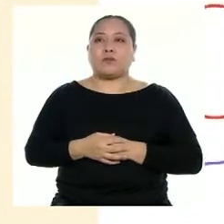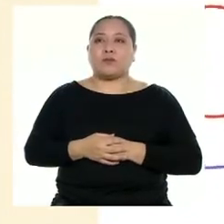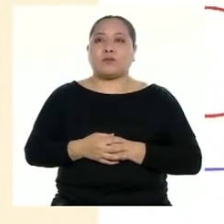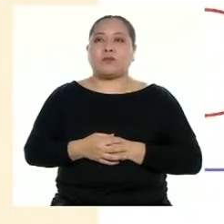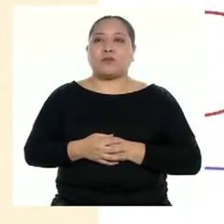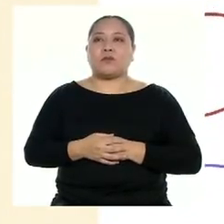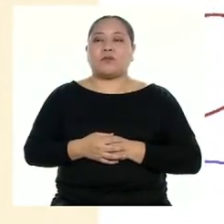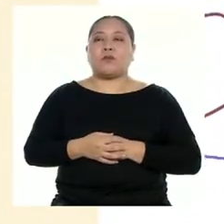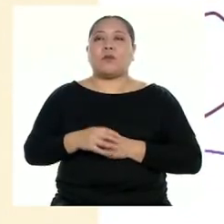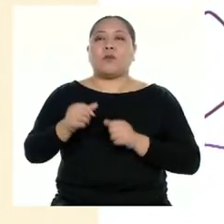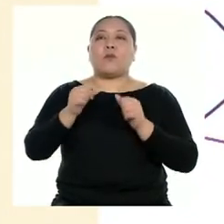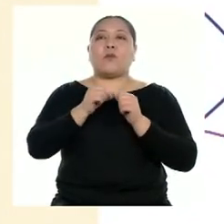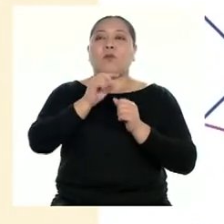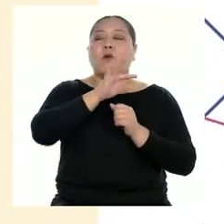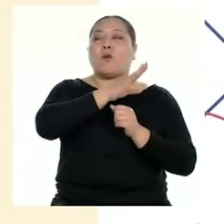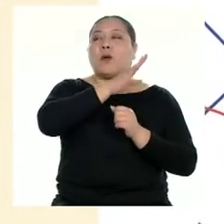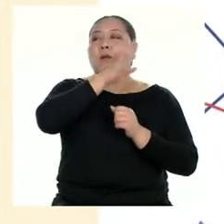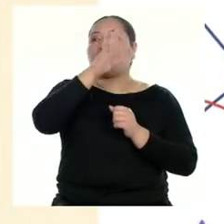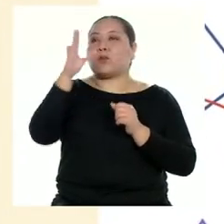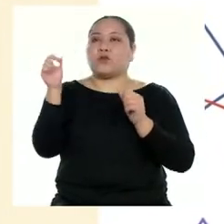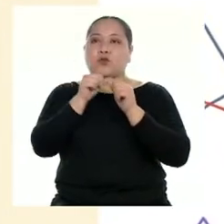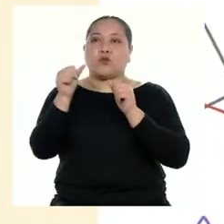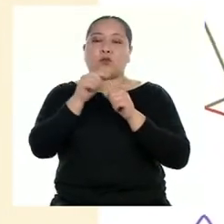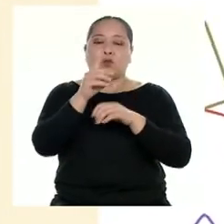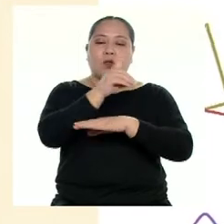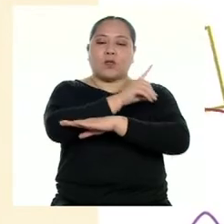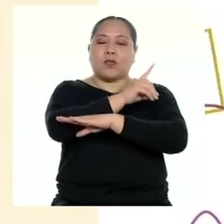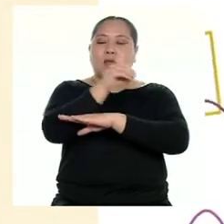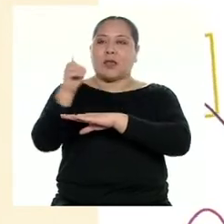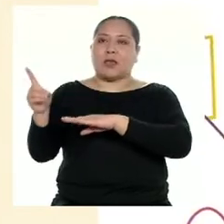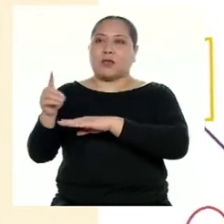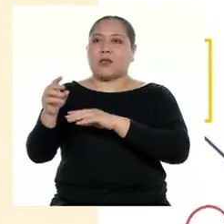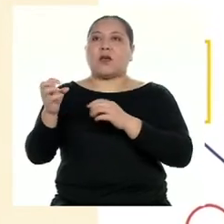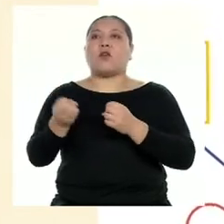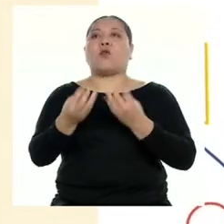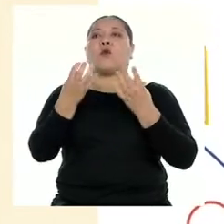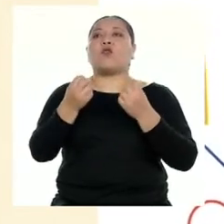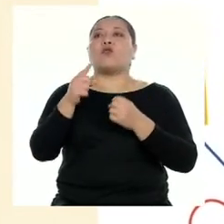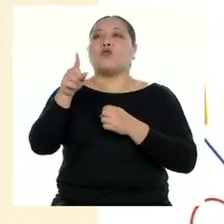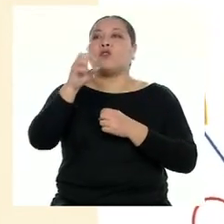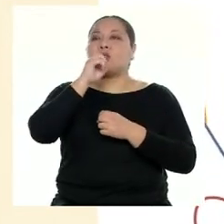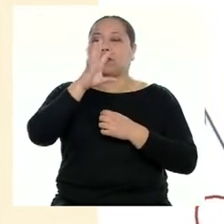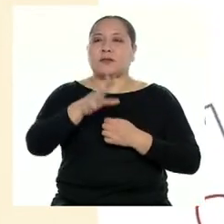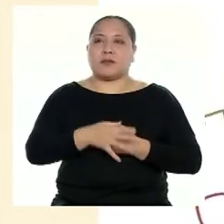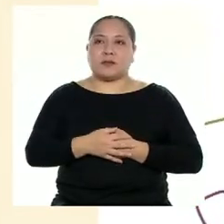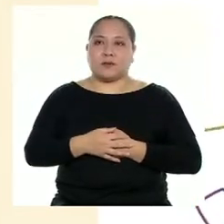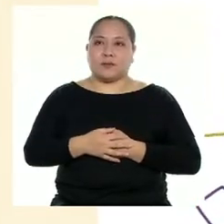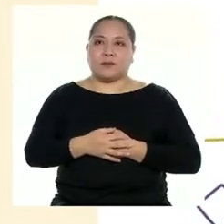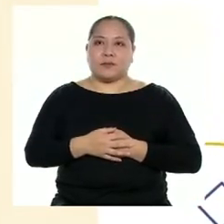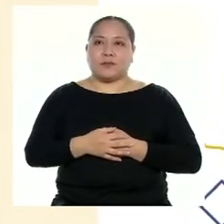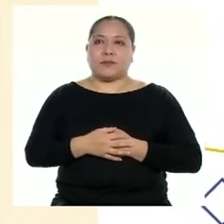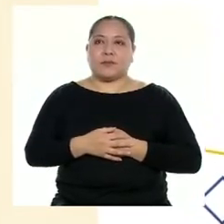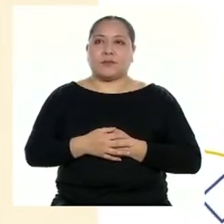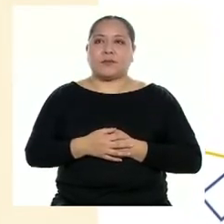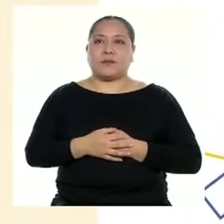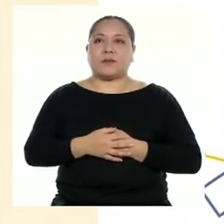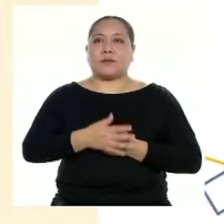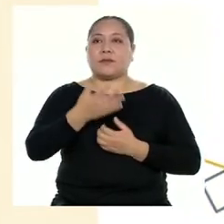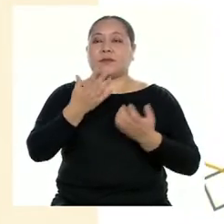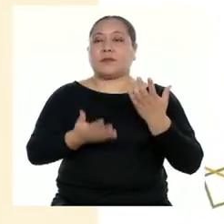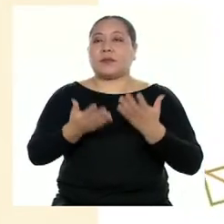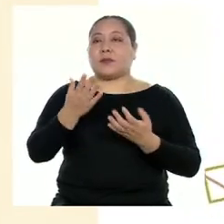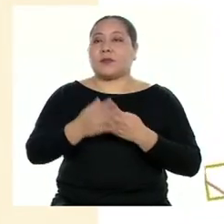decimal en el número hacia la derecha la misma cantidad de lugares que indica el exponente. De ser necesario,